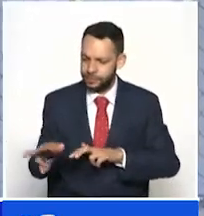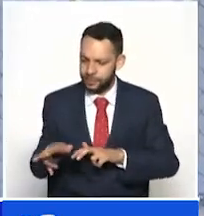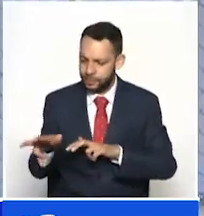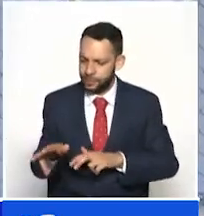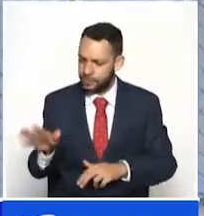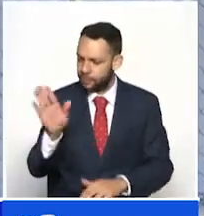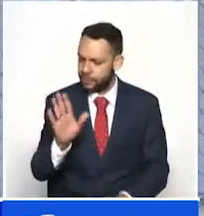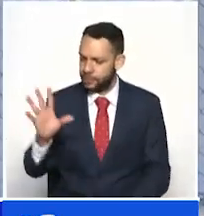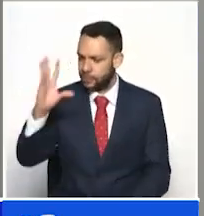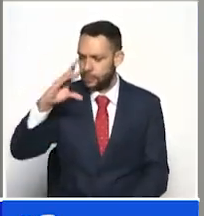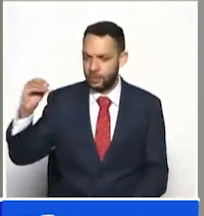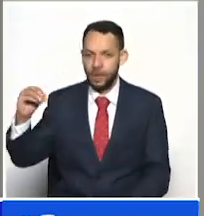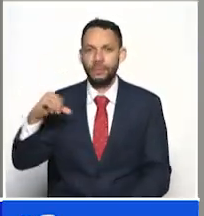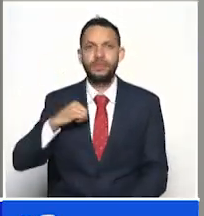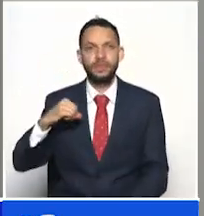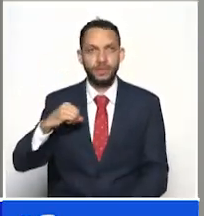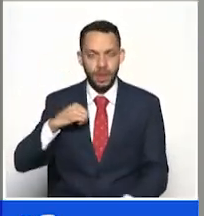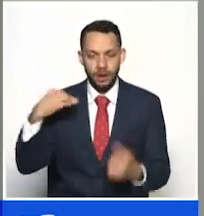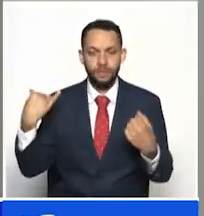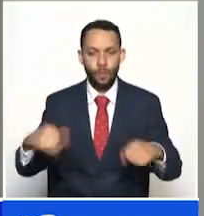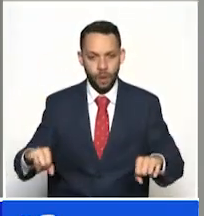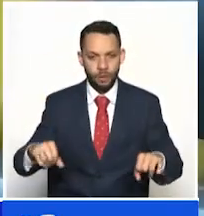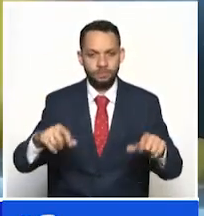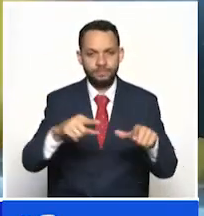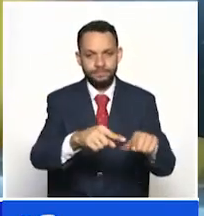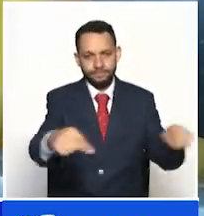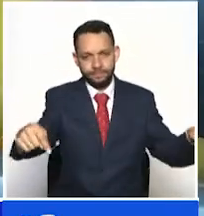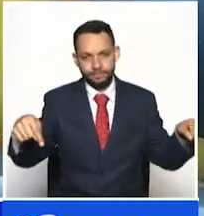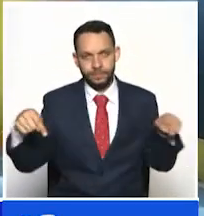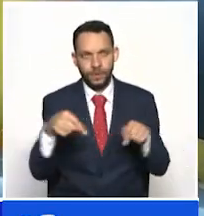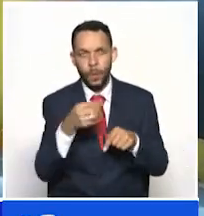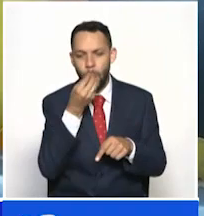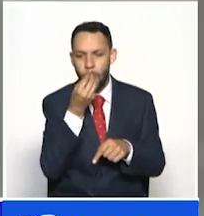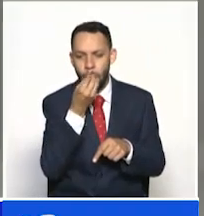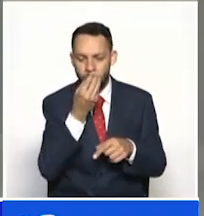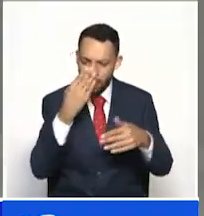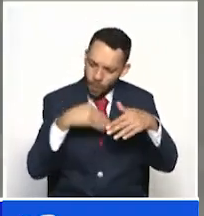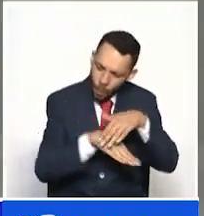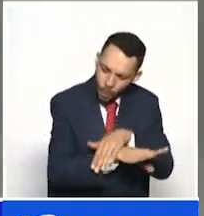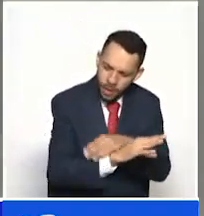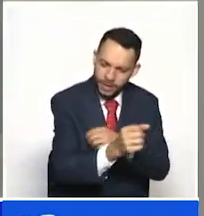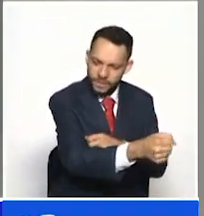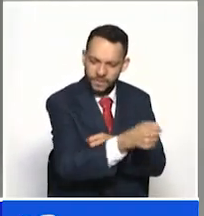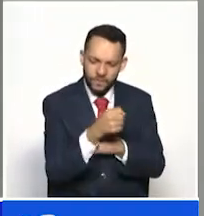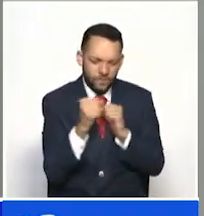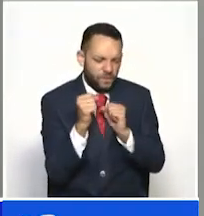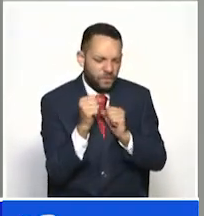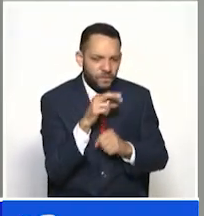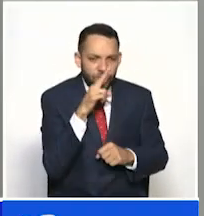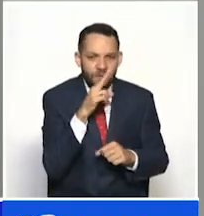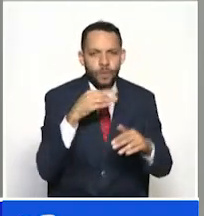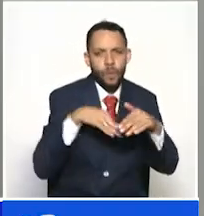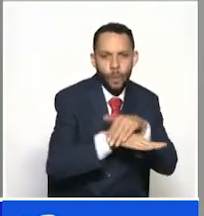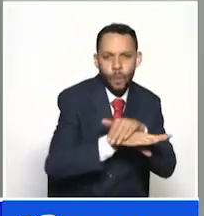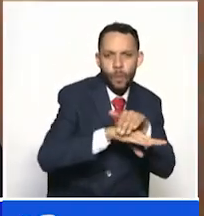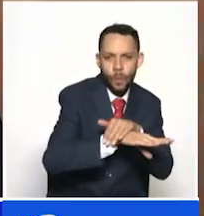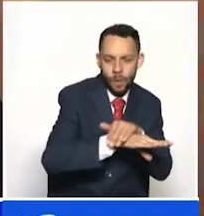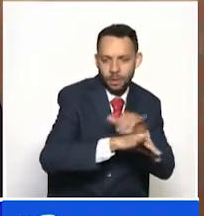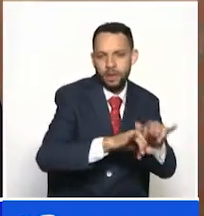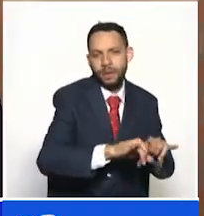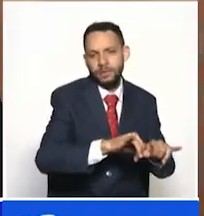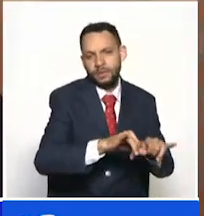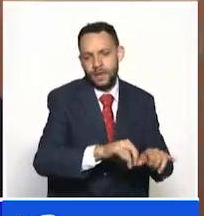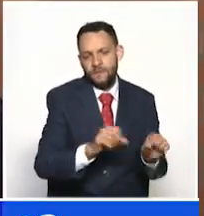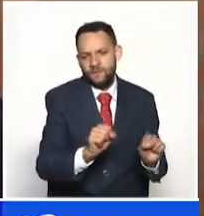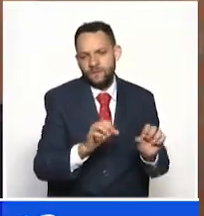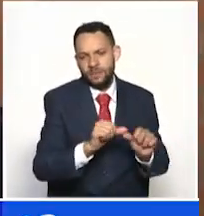cuentan con cuarto frío para que la cadena de conservación de los alimentos que producen sea cada vez más alta Esto que estamos haciendo hoy